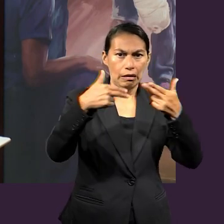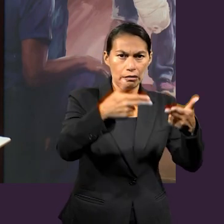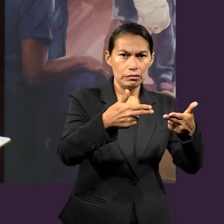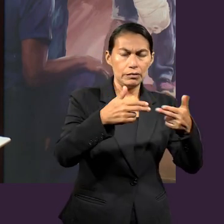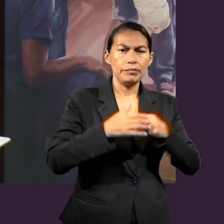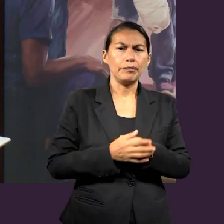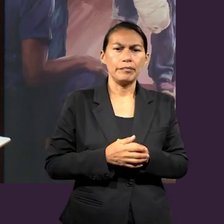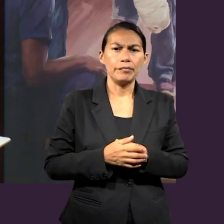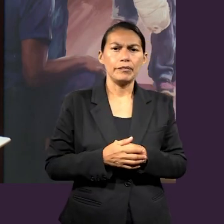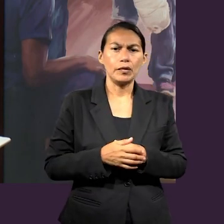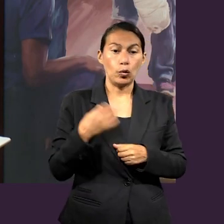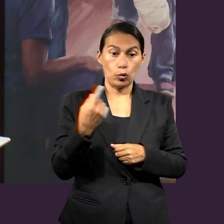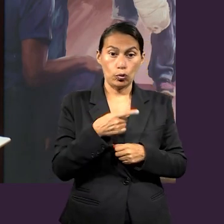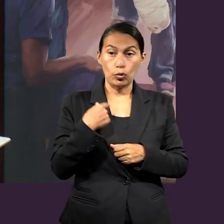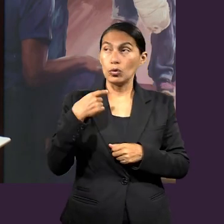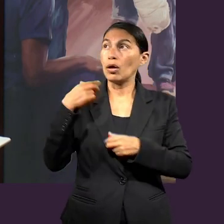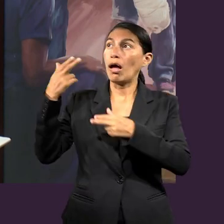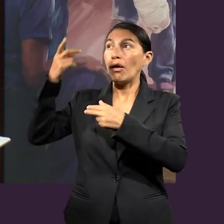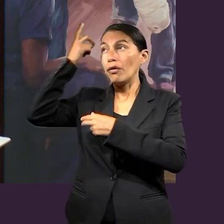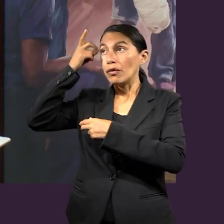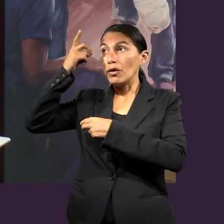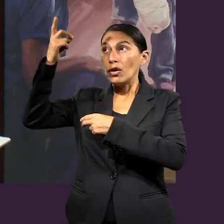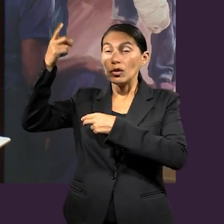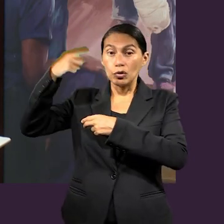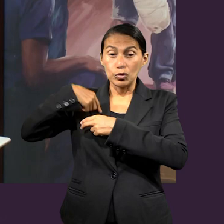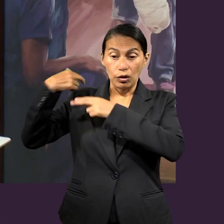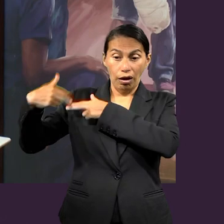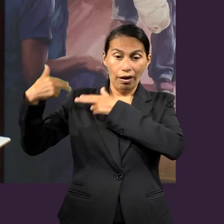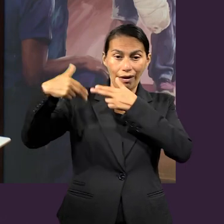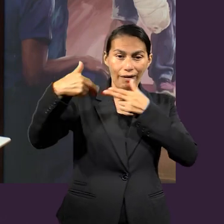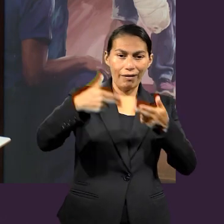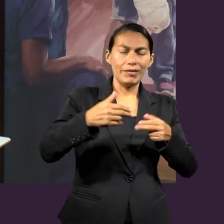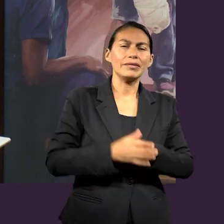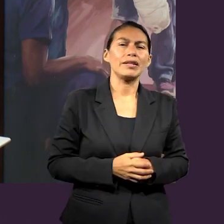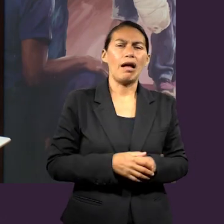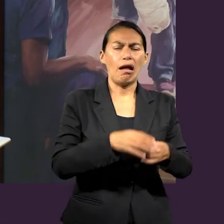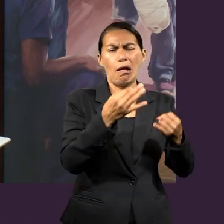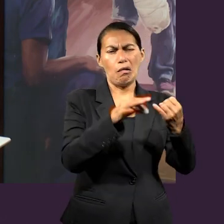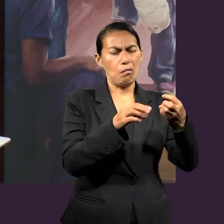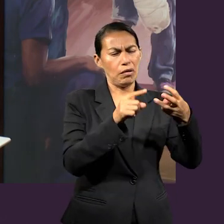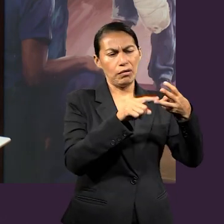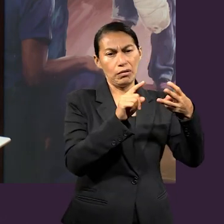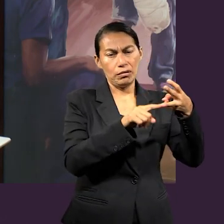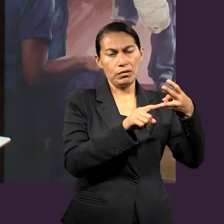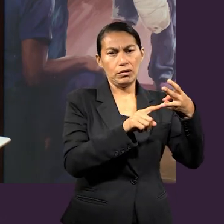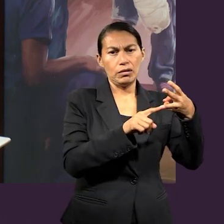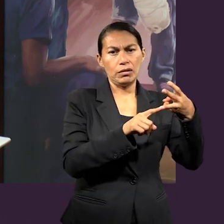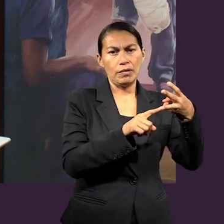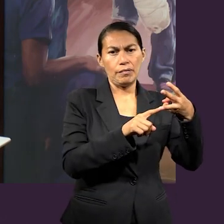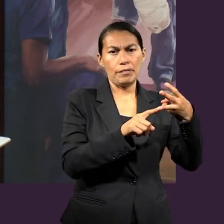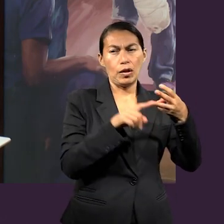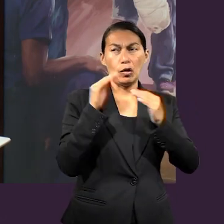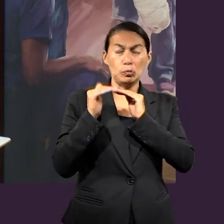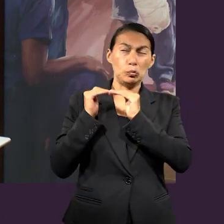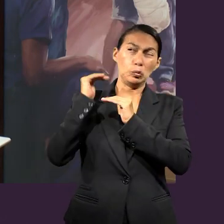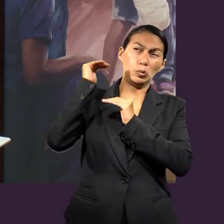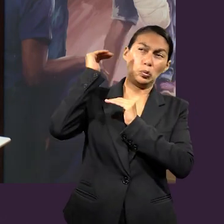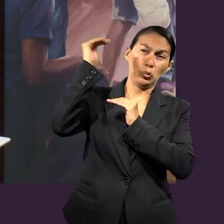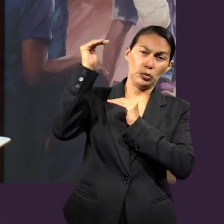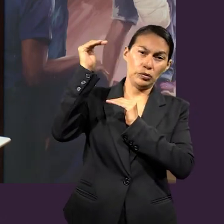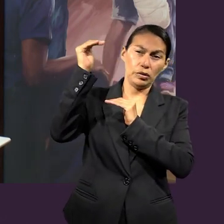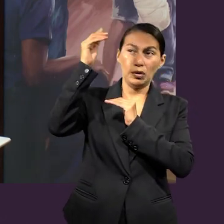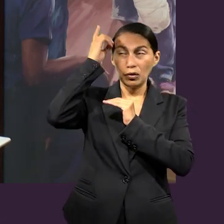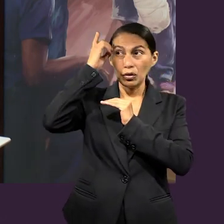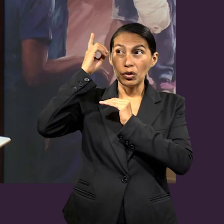herencia, que somos herencia de Dios. Y la última es la grandeza